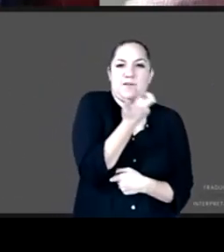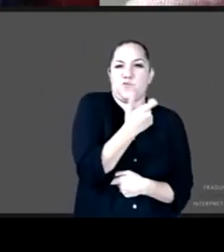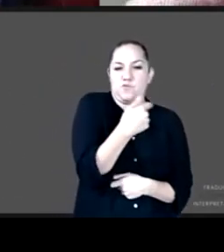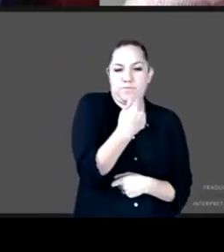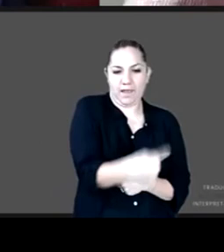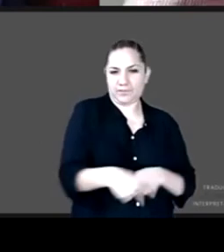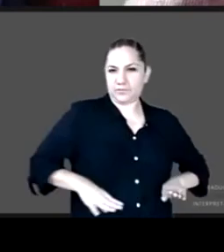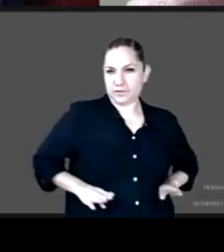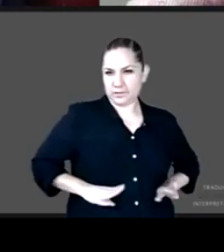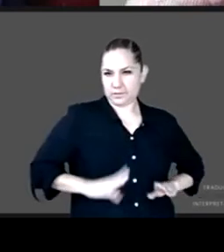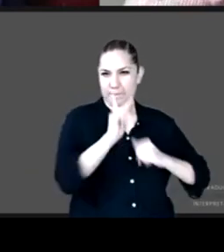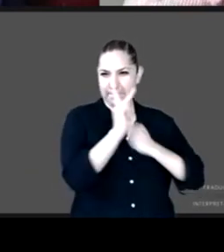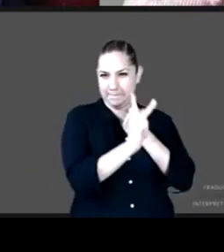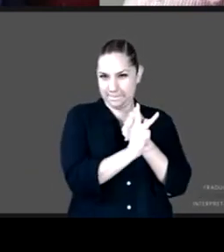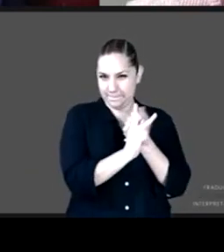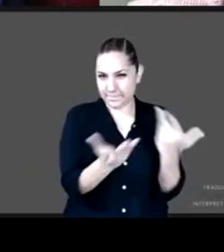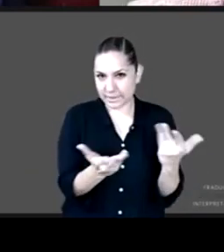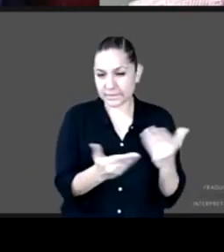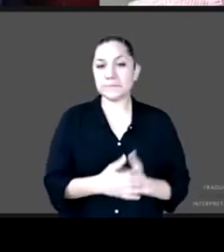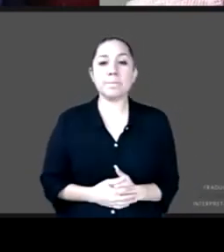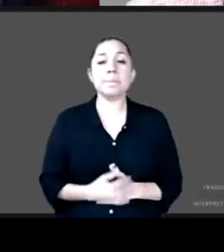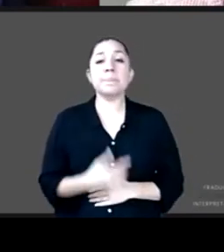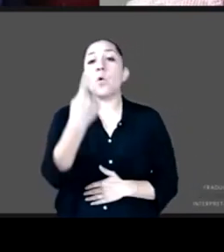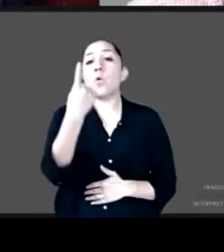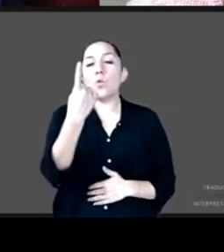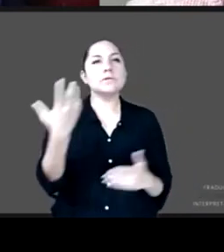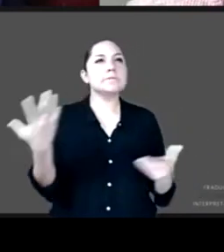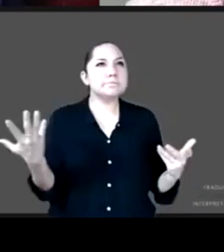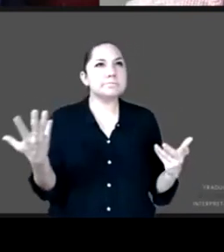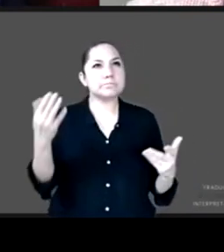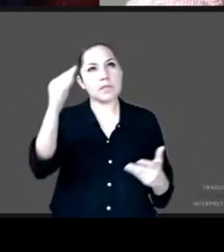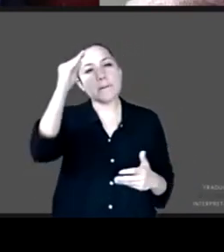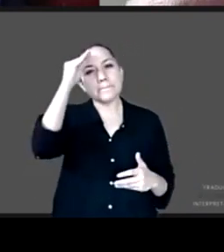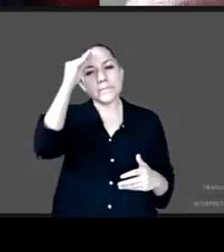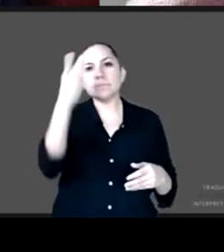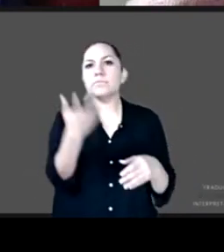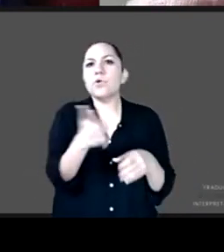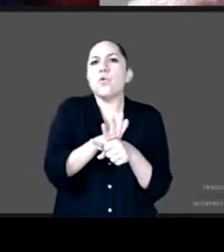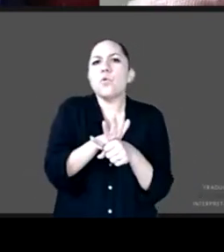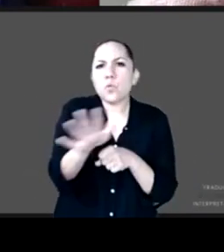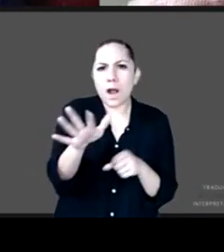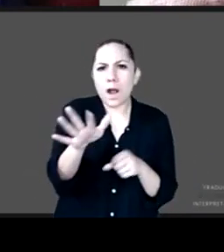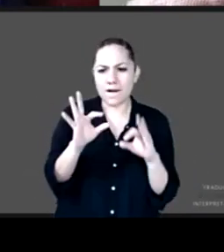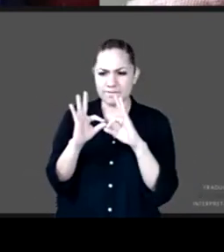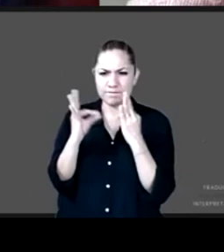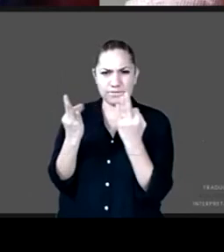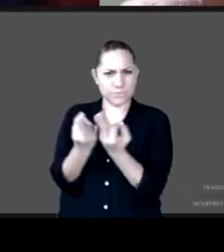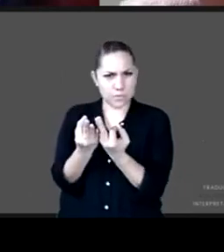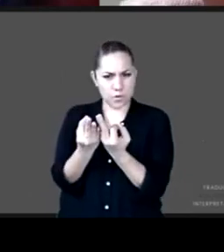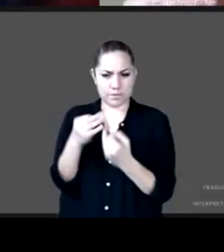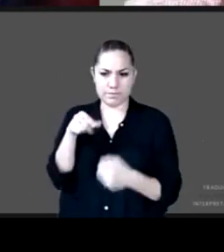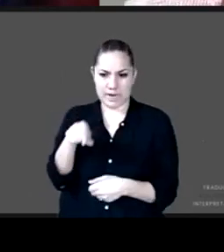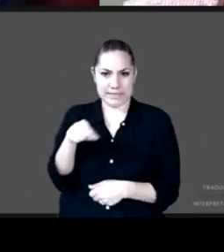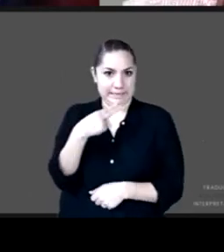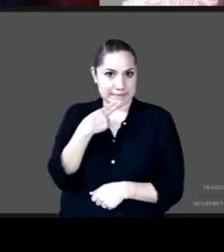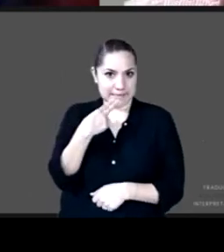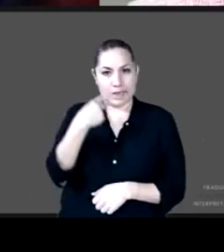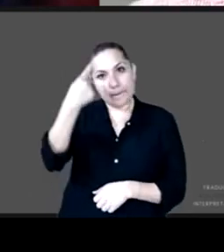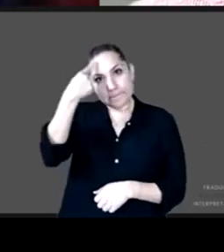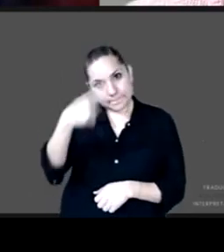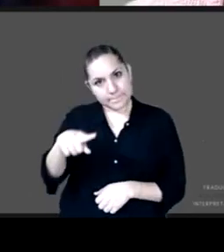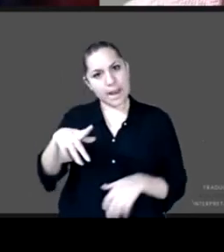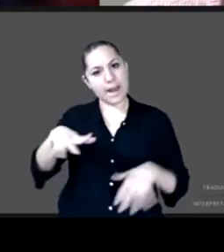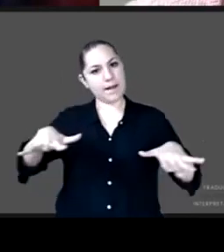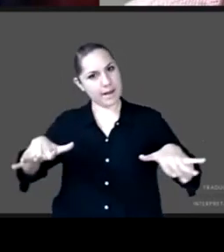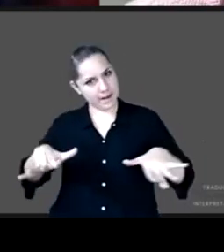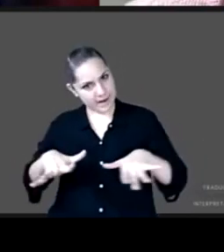énfasis de buscar o de ver algunos mecanismos que pudieran cambiar este escenario tanto la fotografía como la